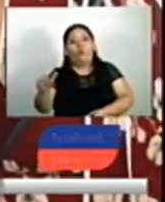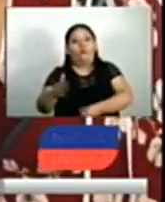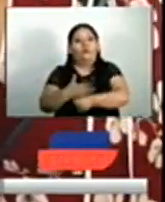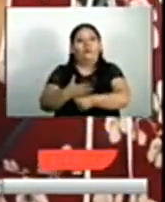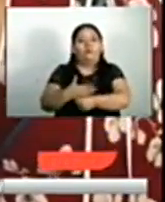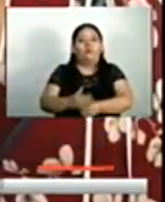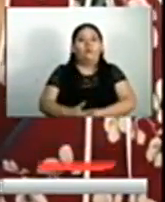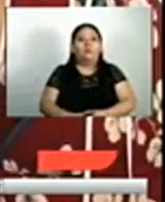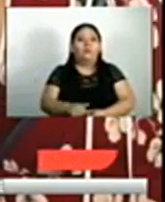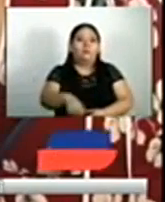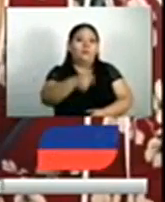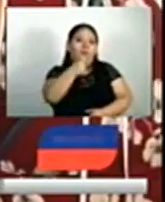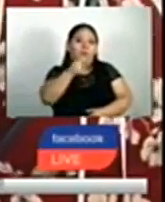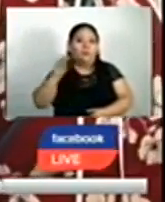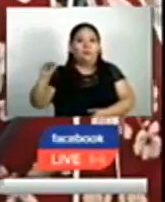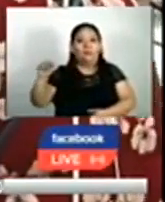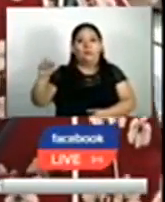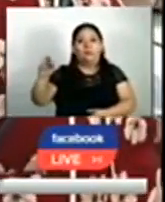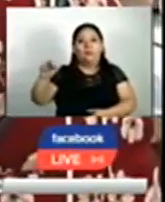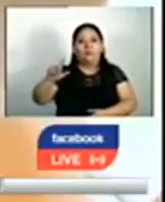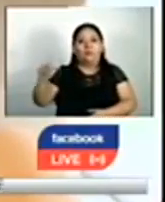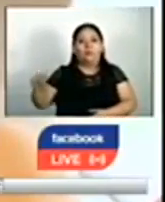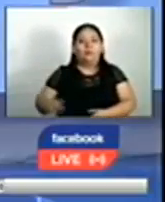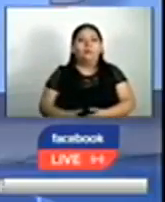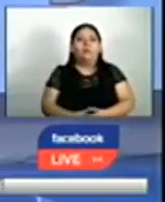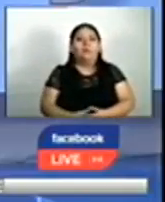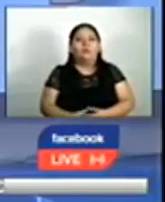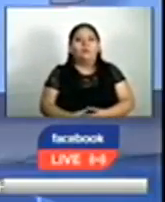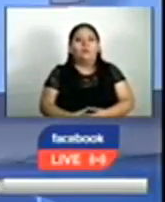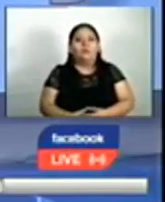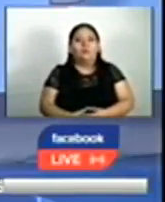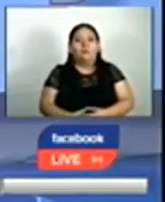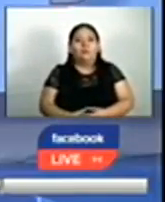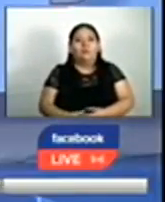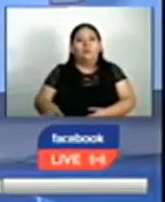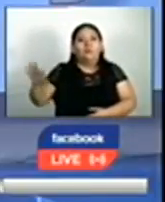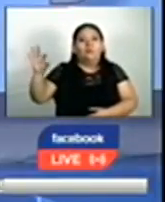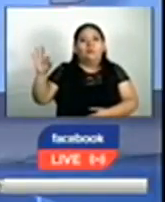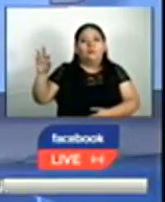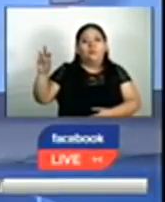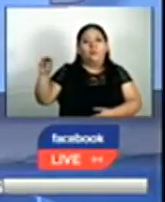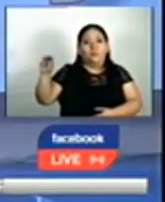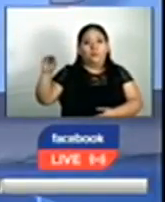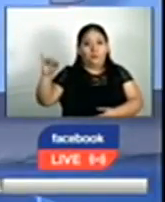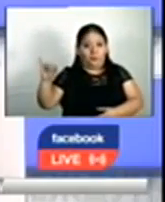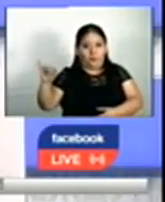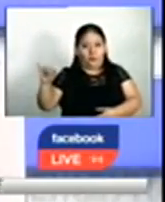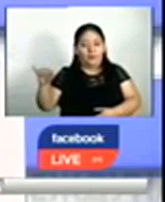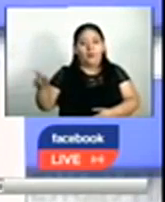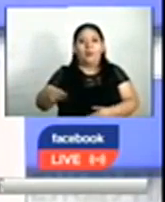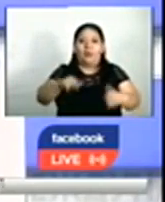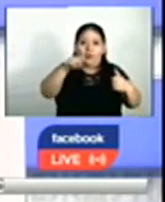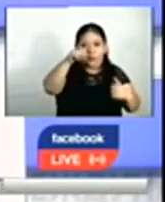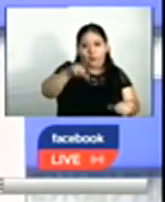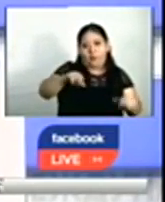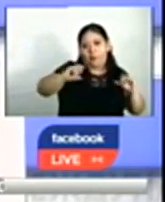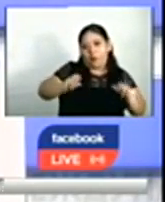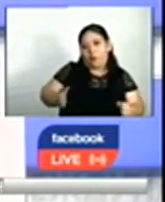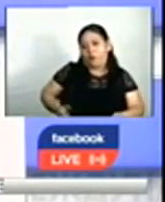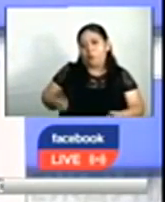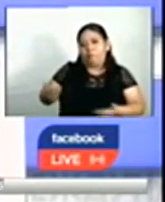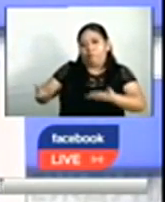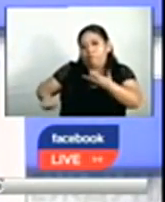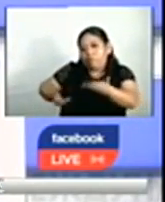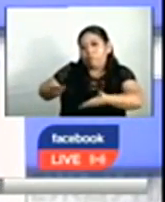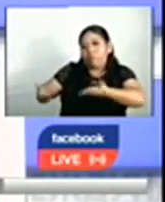Este es un informe de Marcela Rivera. El Fondo Monetario Internacional y el gobierno salvadoreño mantienen un